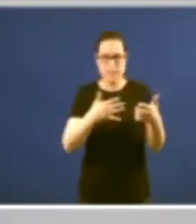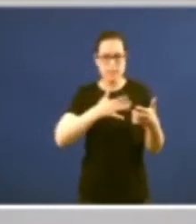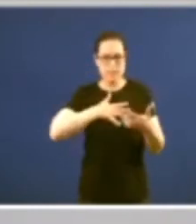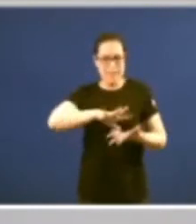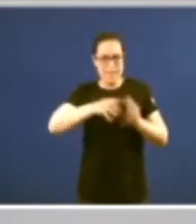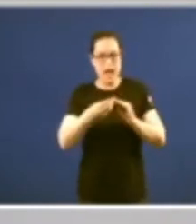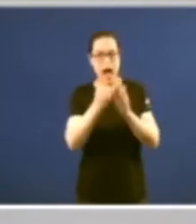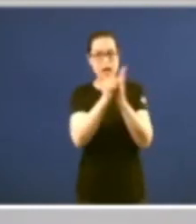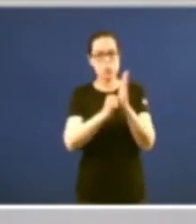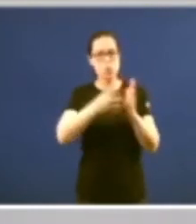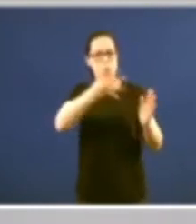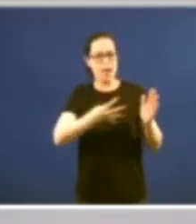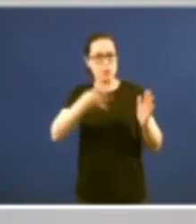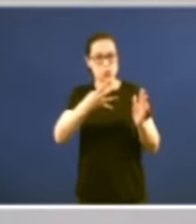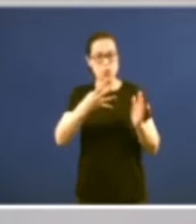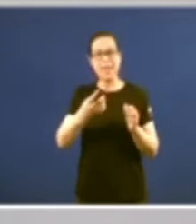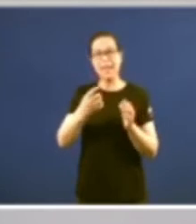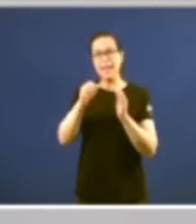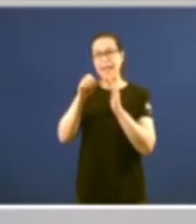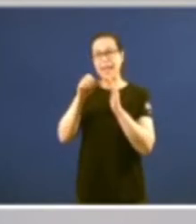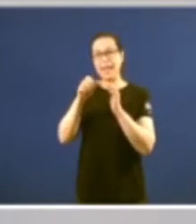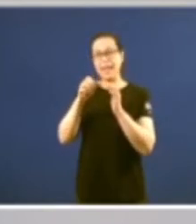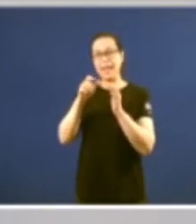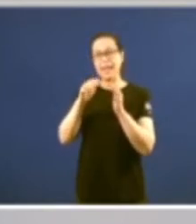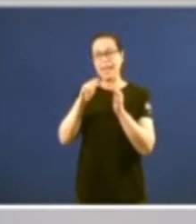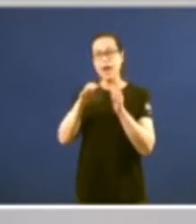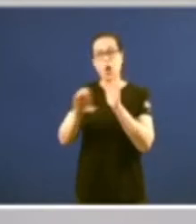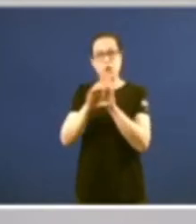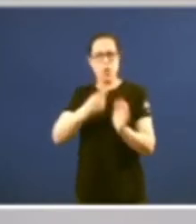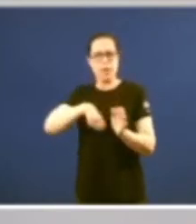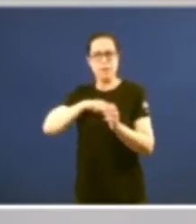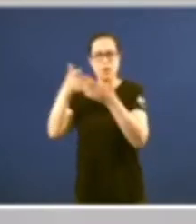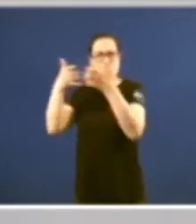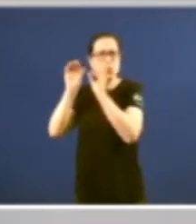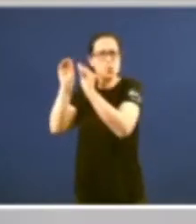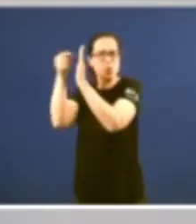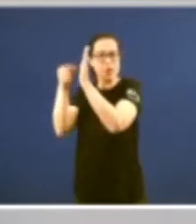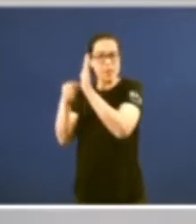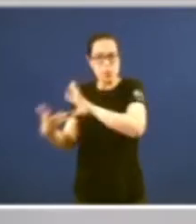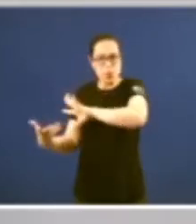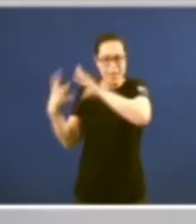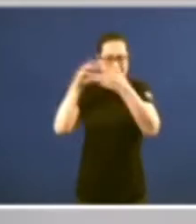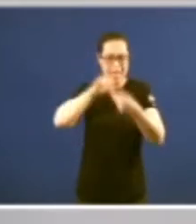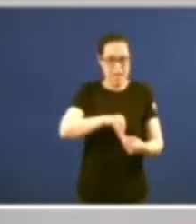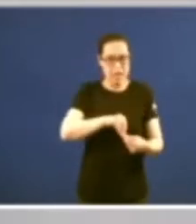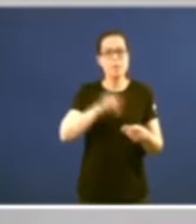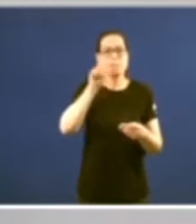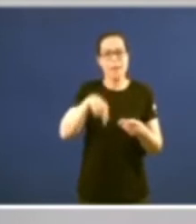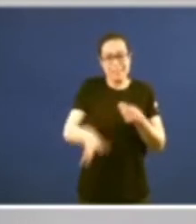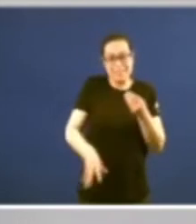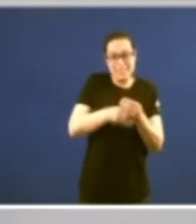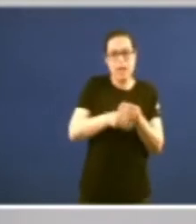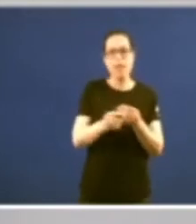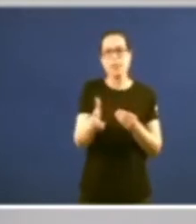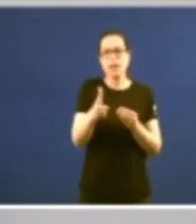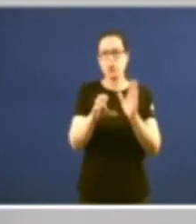de la Constitución establece los mismos principios pero si además lo volcamos al derecho histórico constitucional y al